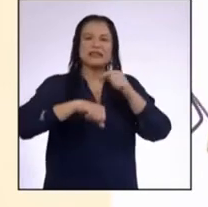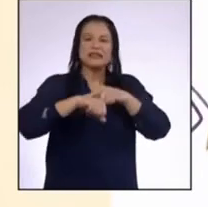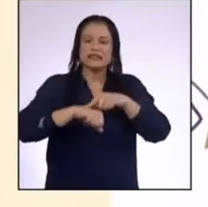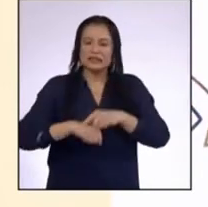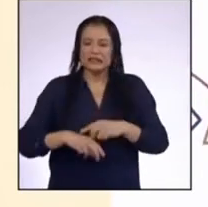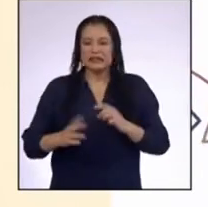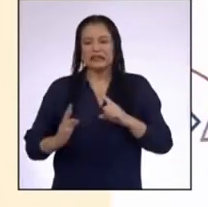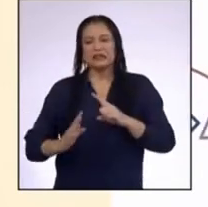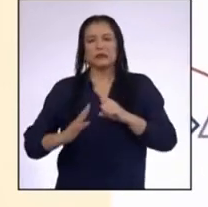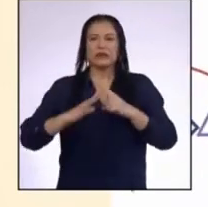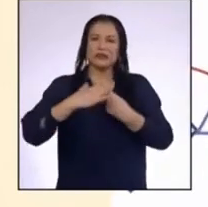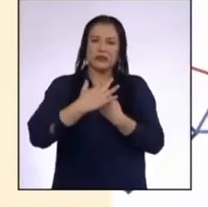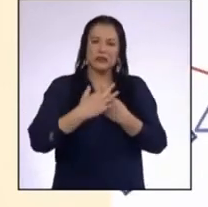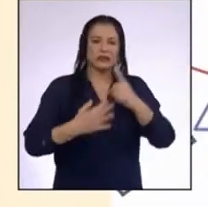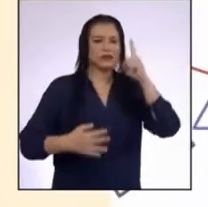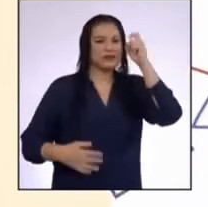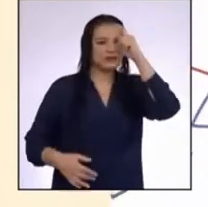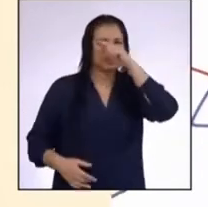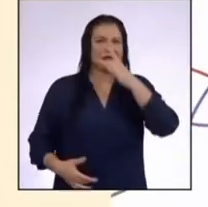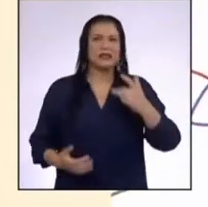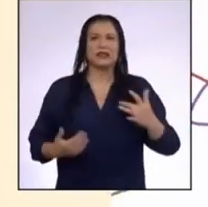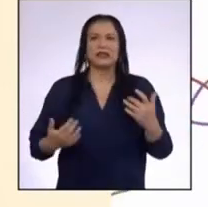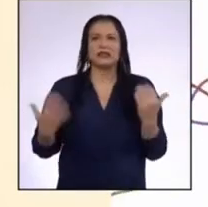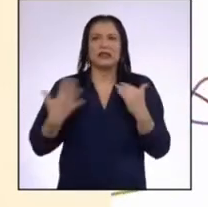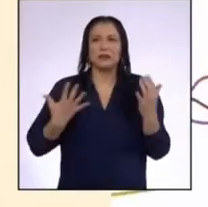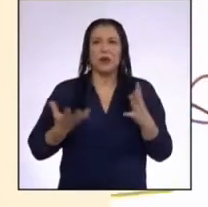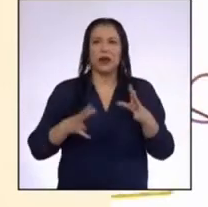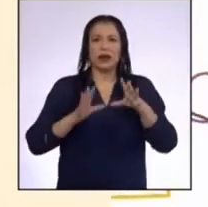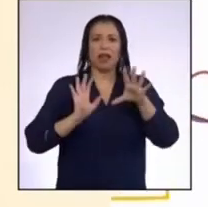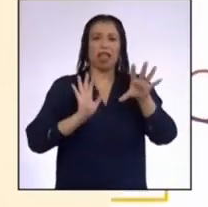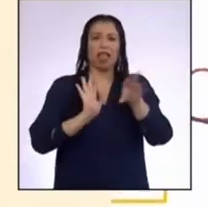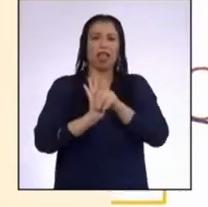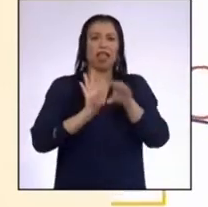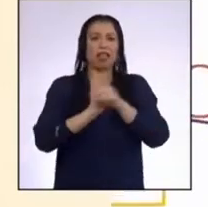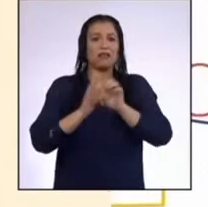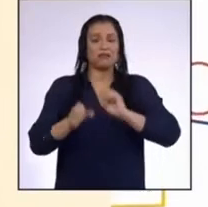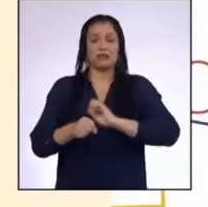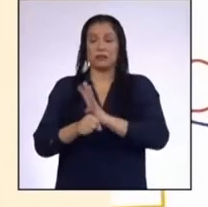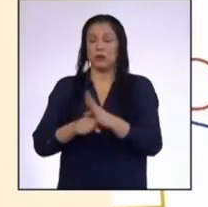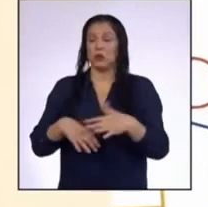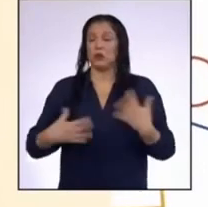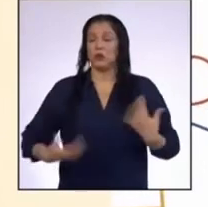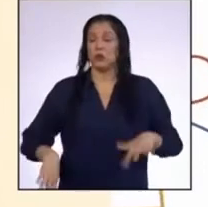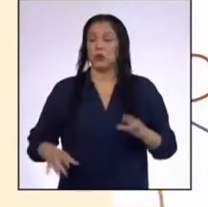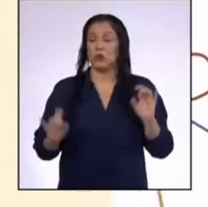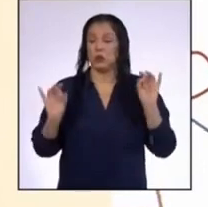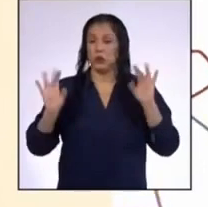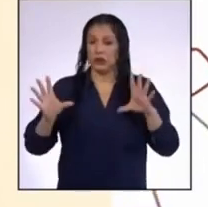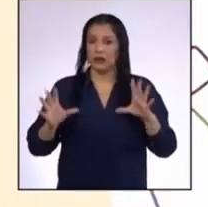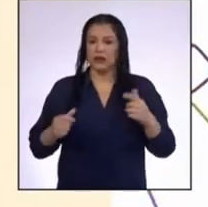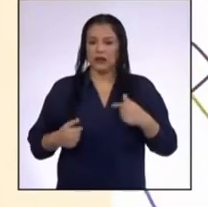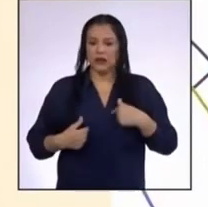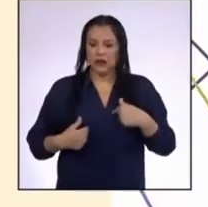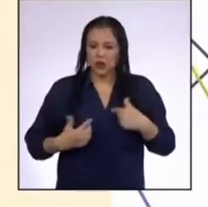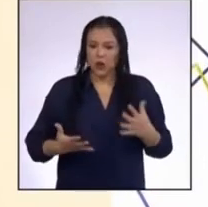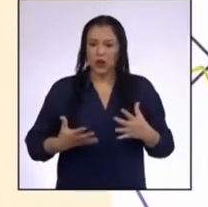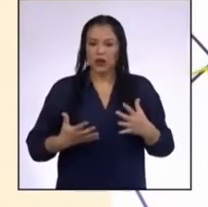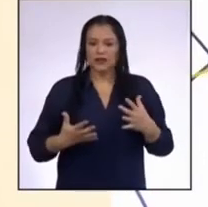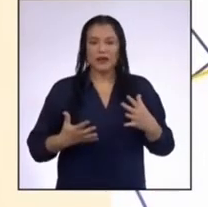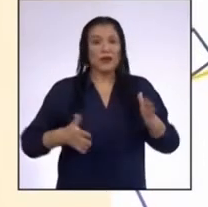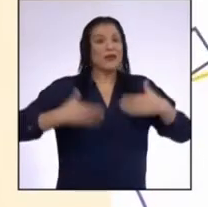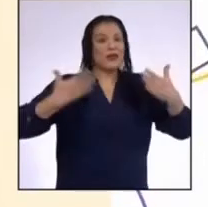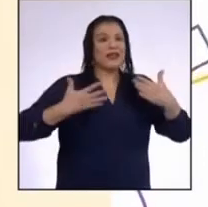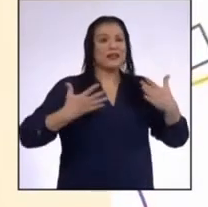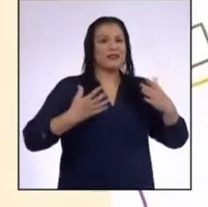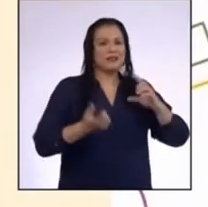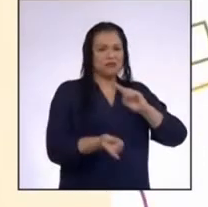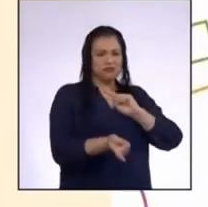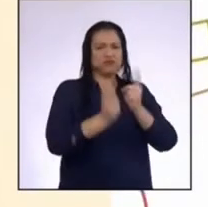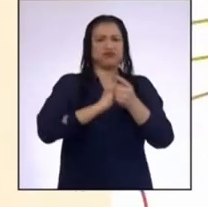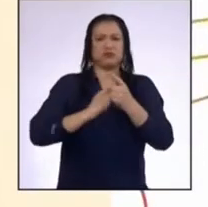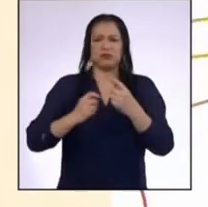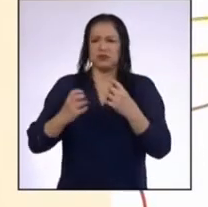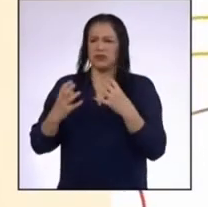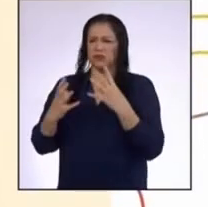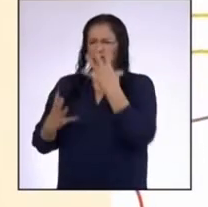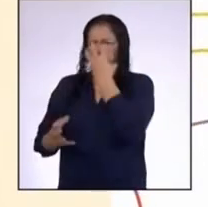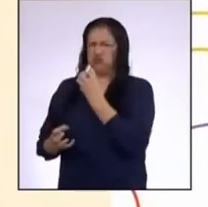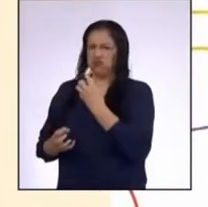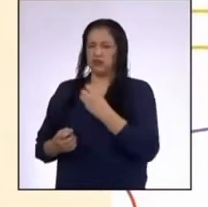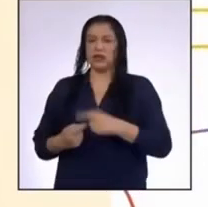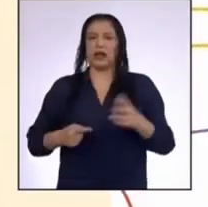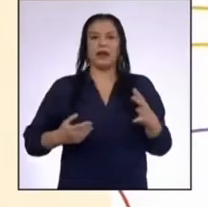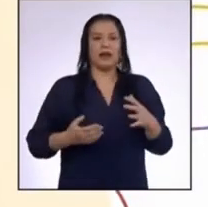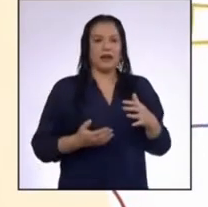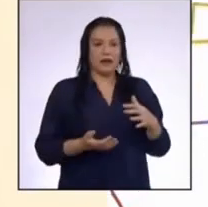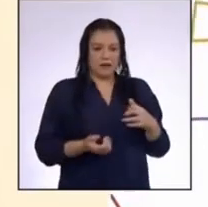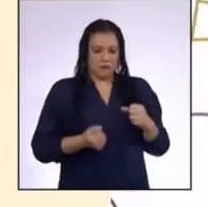las situaciones son difíciles y el temor a contagiarnos es grande He pasado muy rápido de alegría a enojo De miedo a